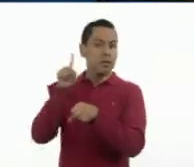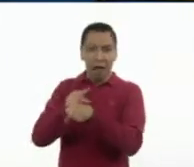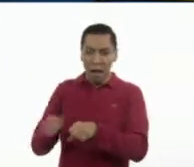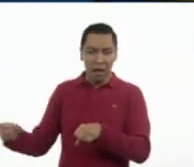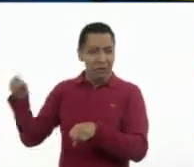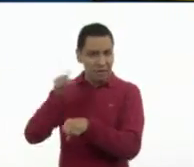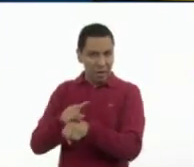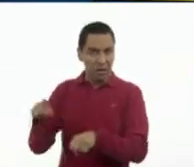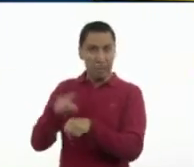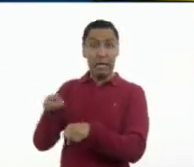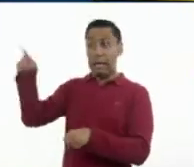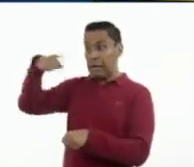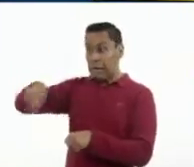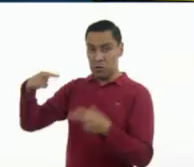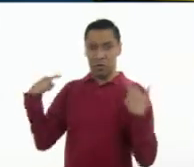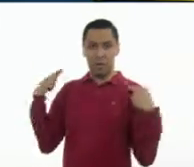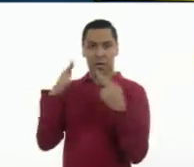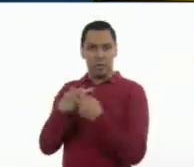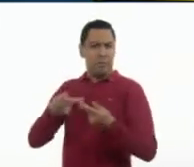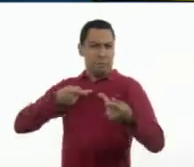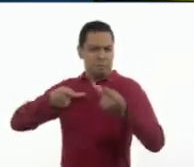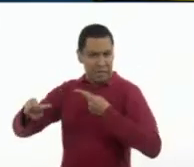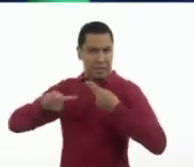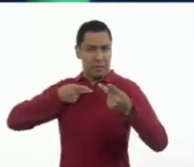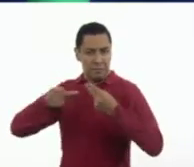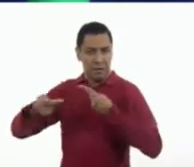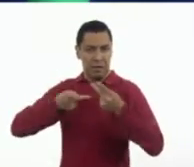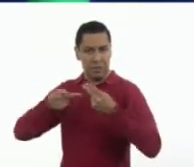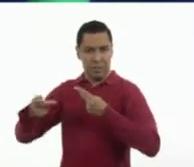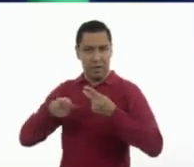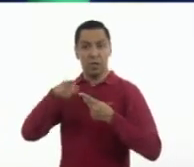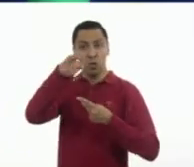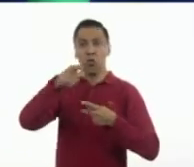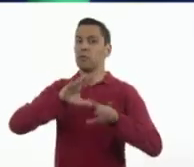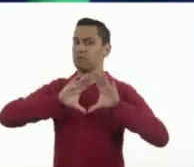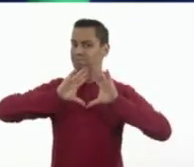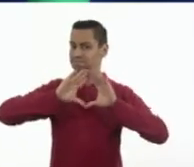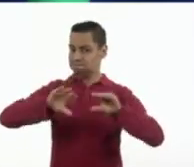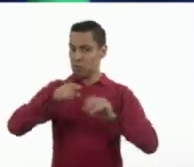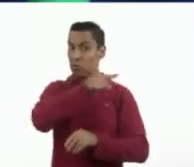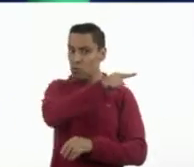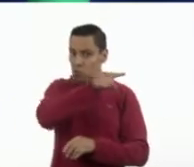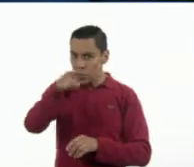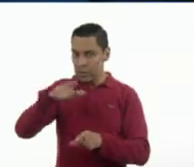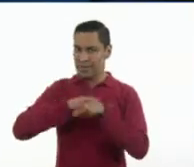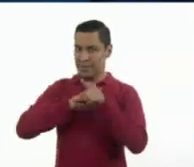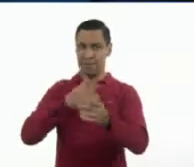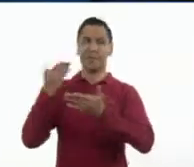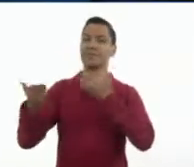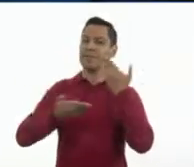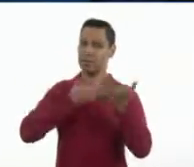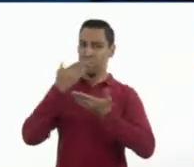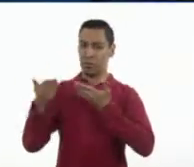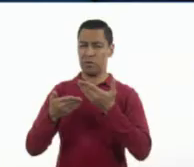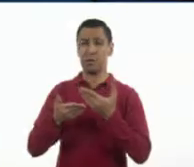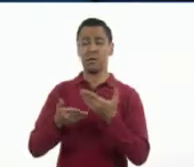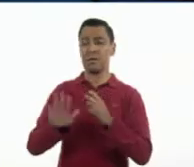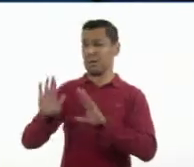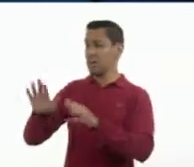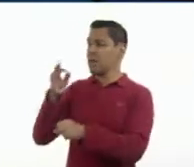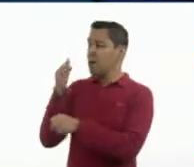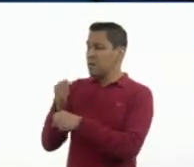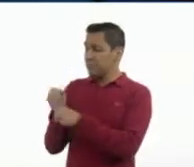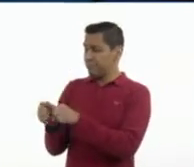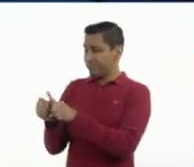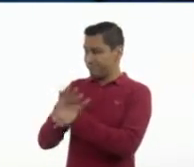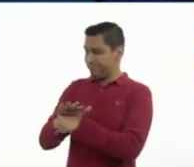ellos se preparan para que ustedes continúen con sus estudios. Ahora, con esto de la pandemia, Juan, creo que